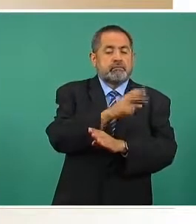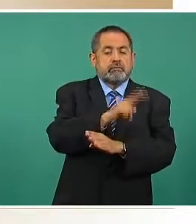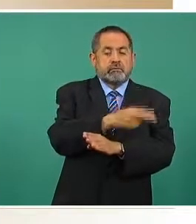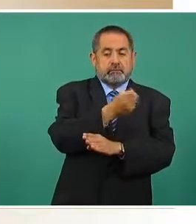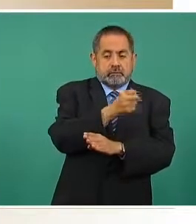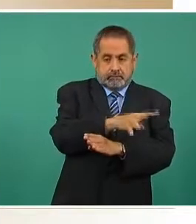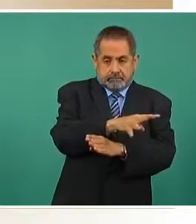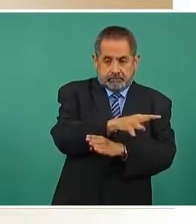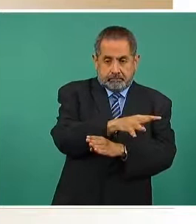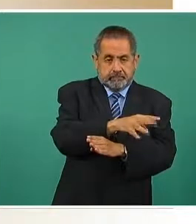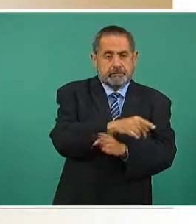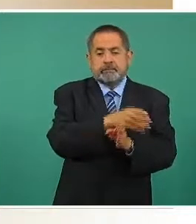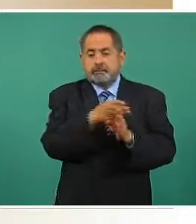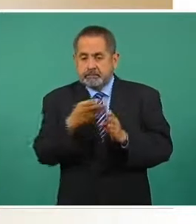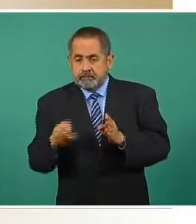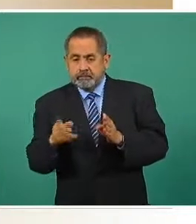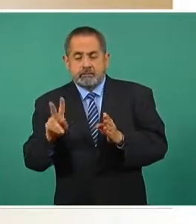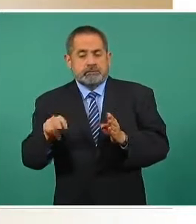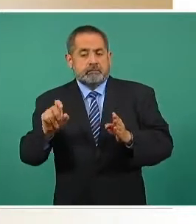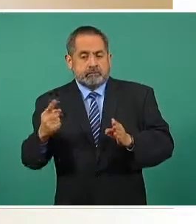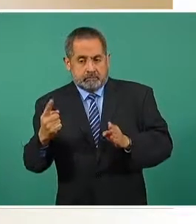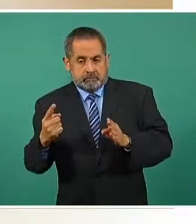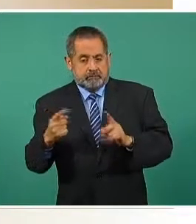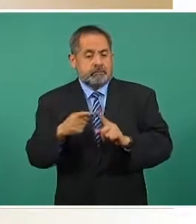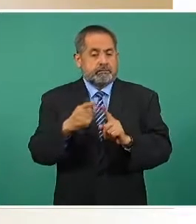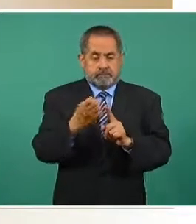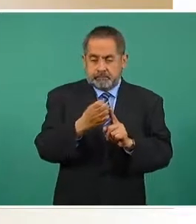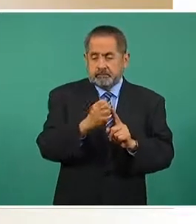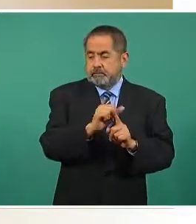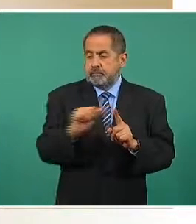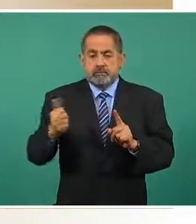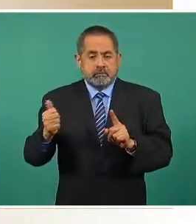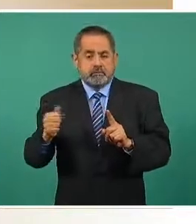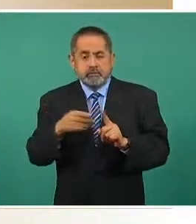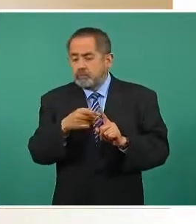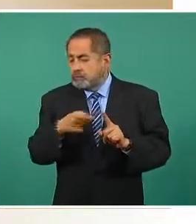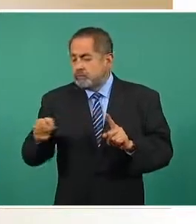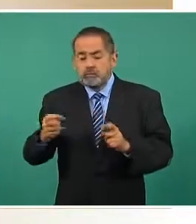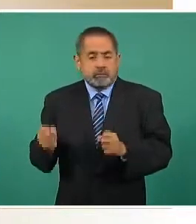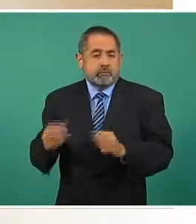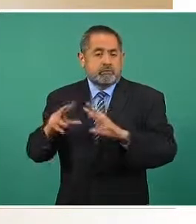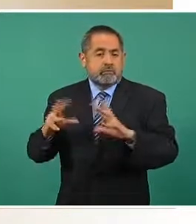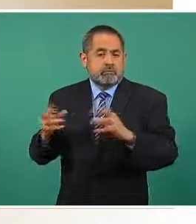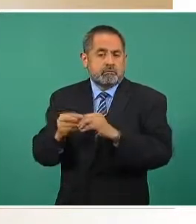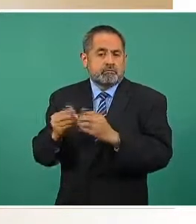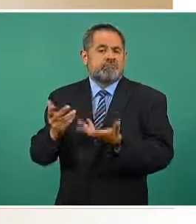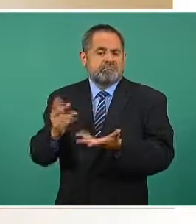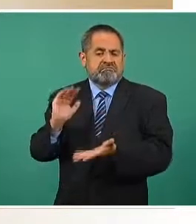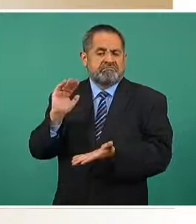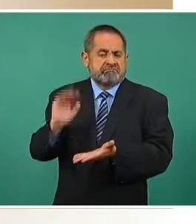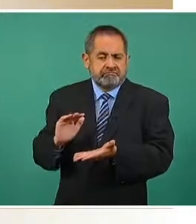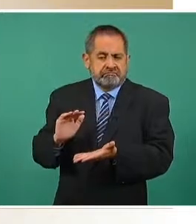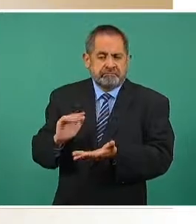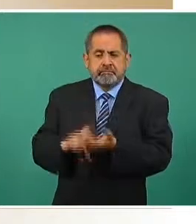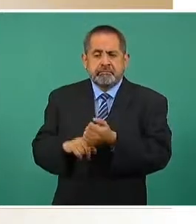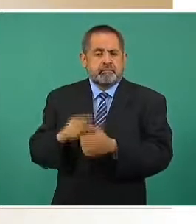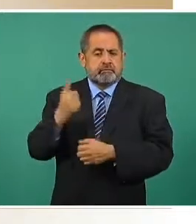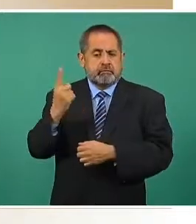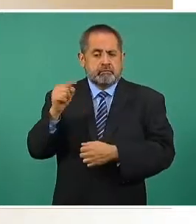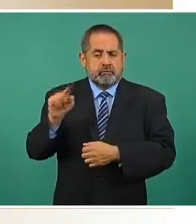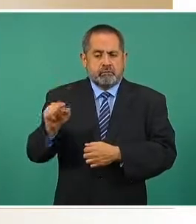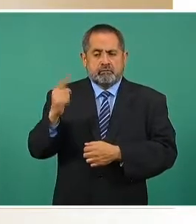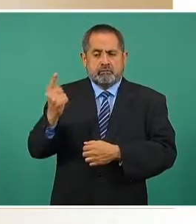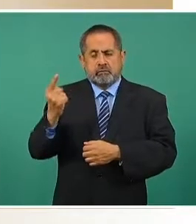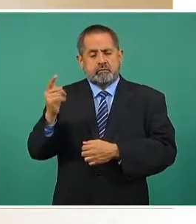el dos mil veintiuno y de enero a agosto de dos mil veintiuno se registró una disminución de uno punto